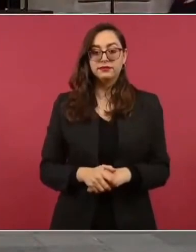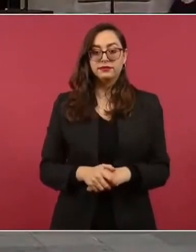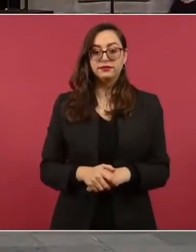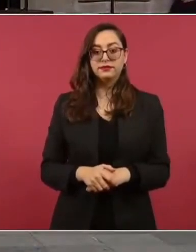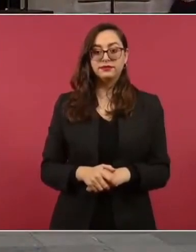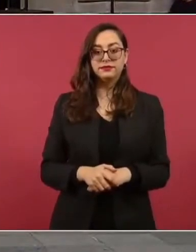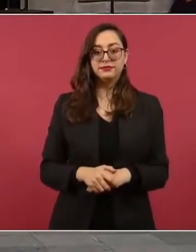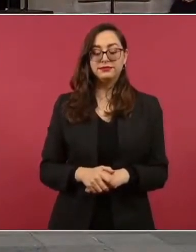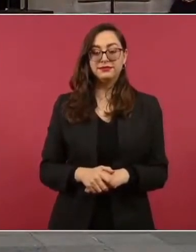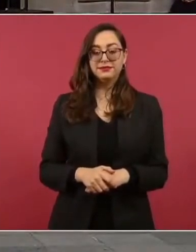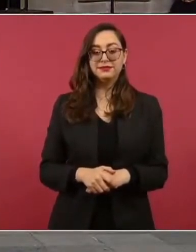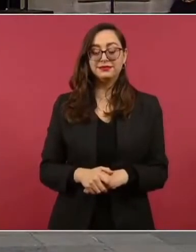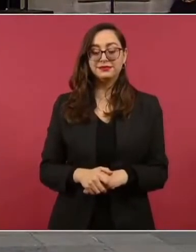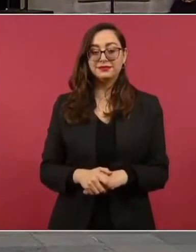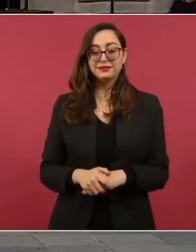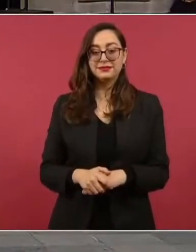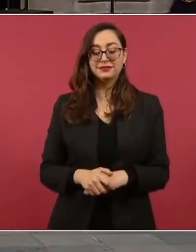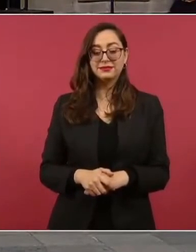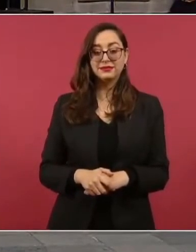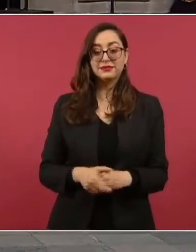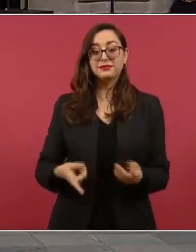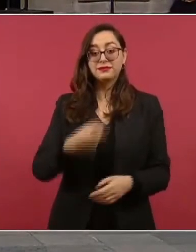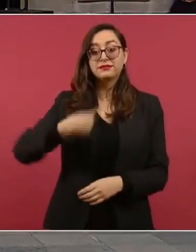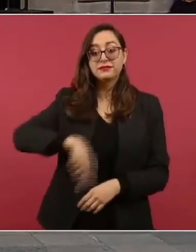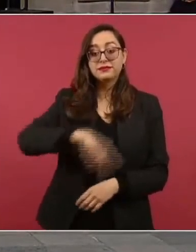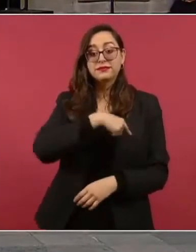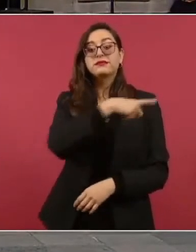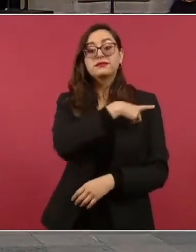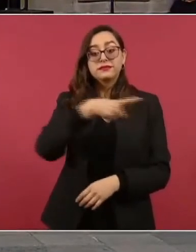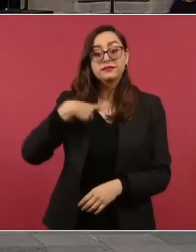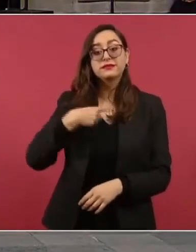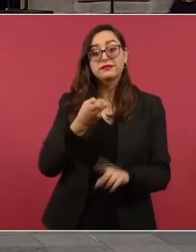tenemos que pensar también en eso.